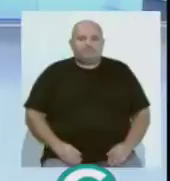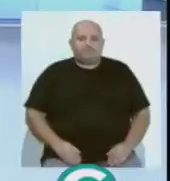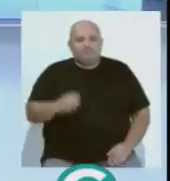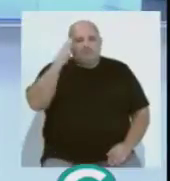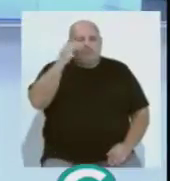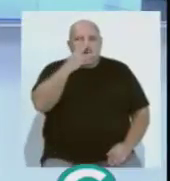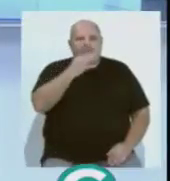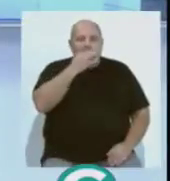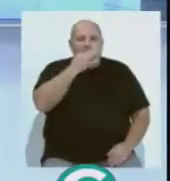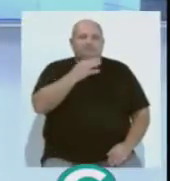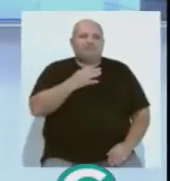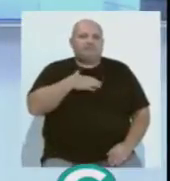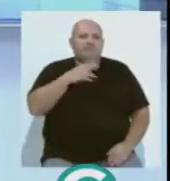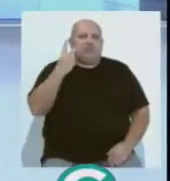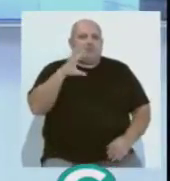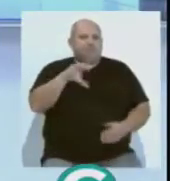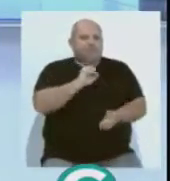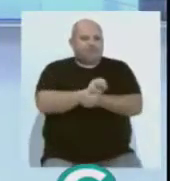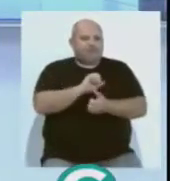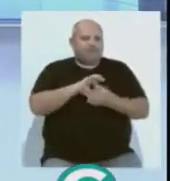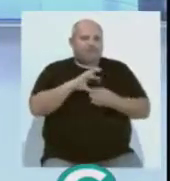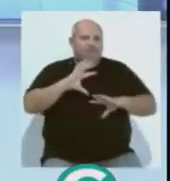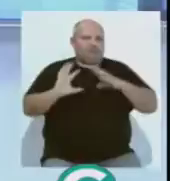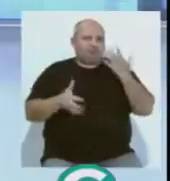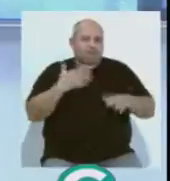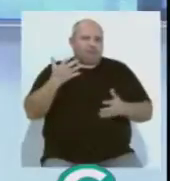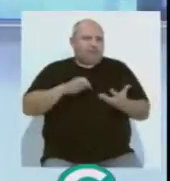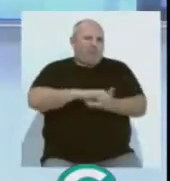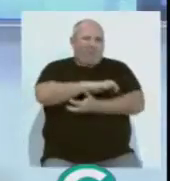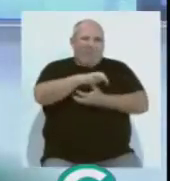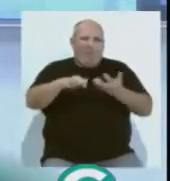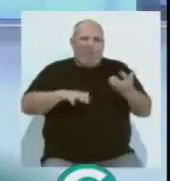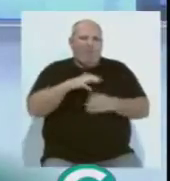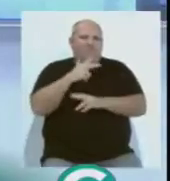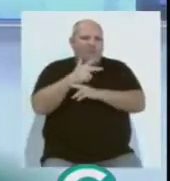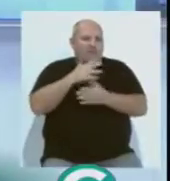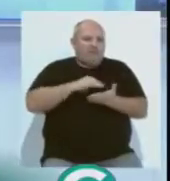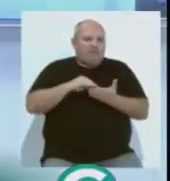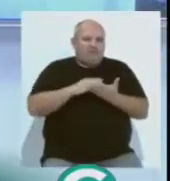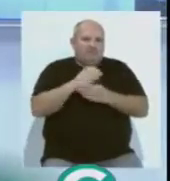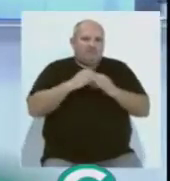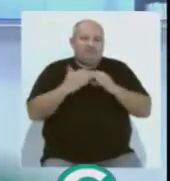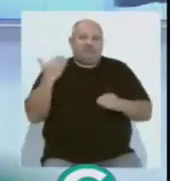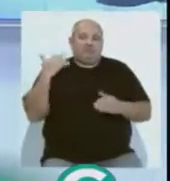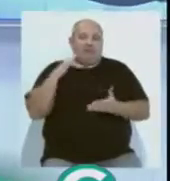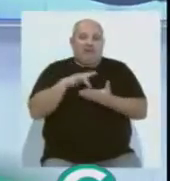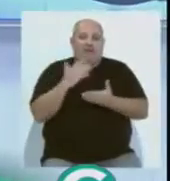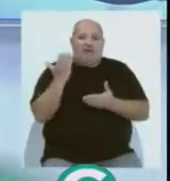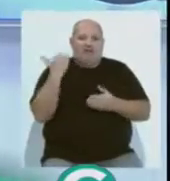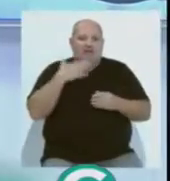¿Qué tal? Muy buenas tardes. Dos detenidos, contenedores, quemados y agresiones a la prensa. Fue el resultado de la protesta